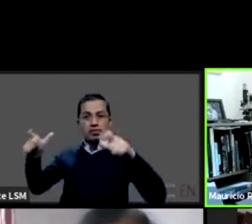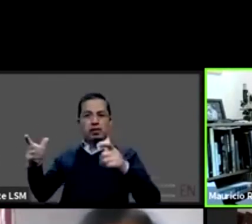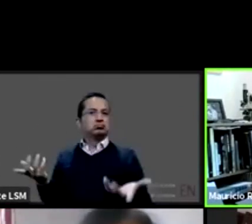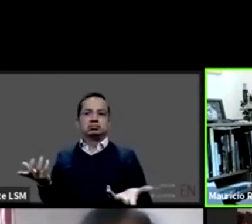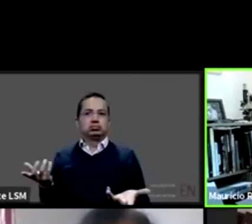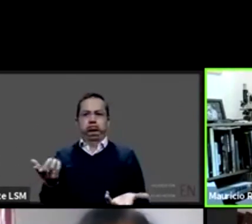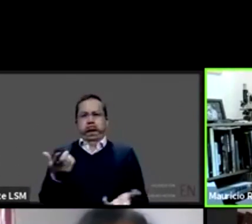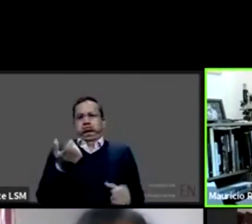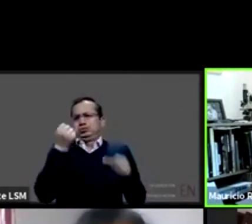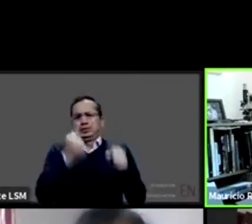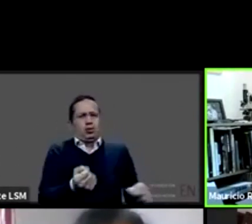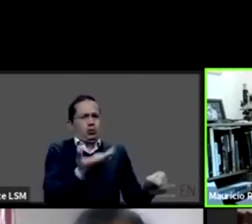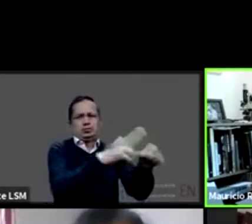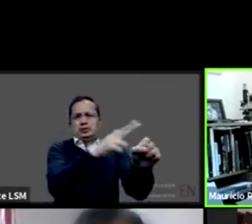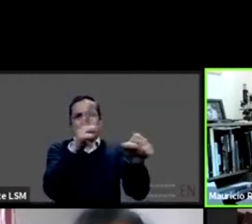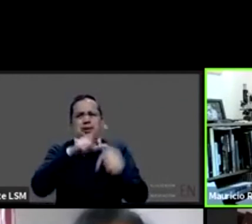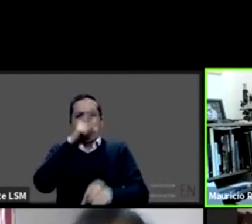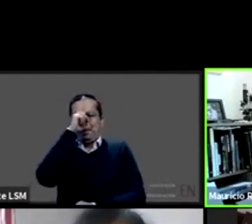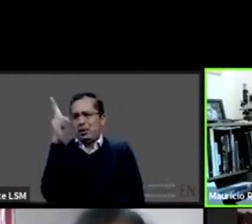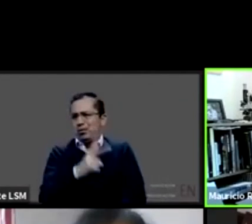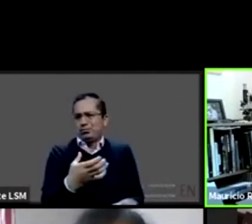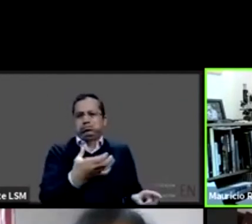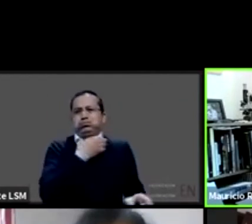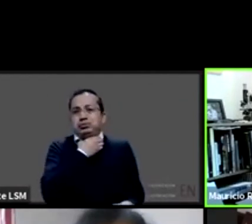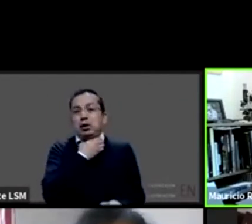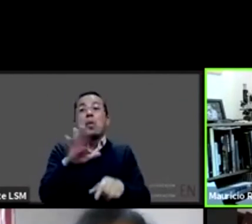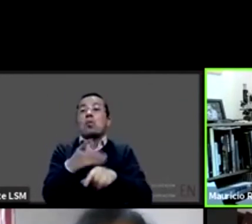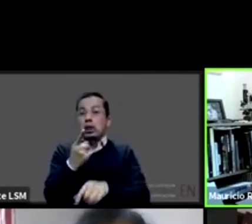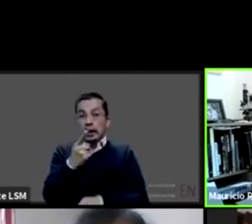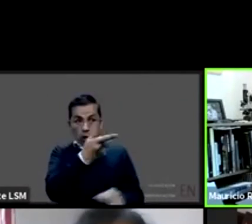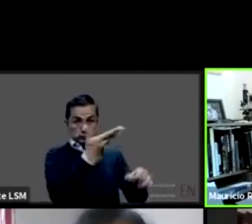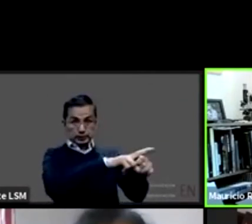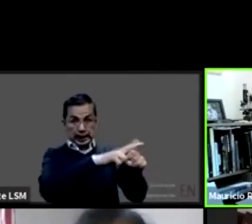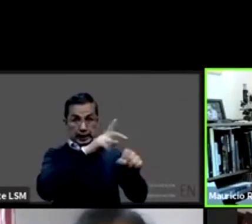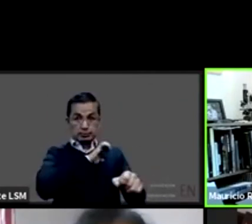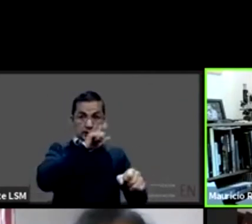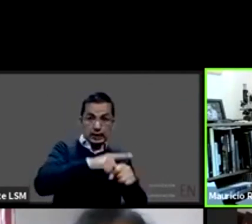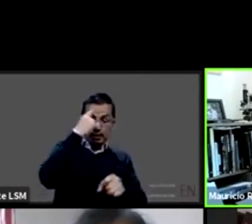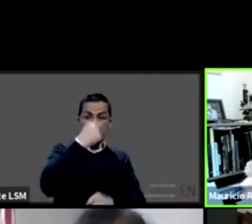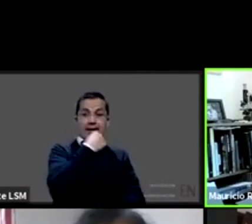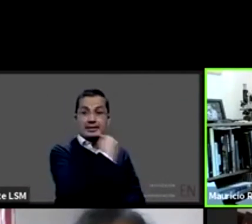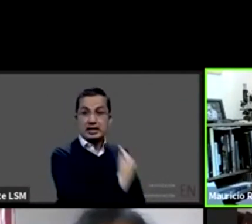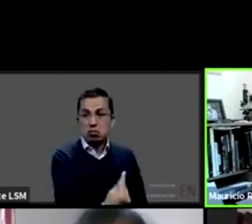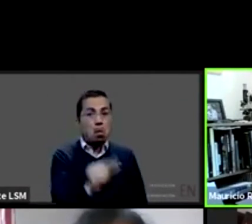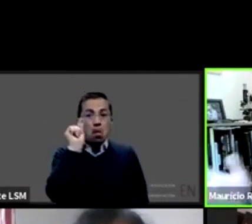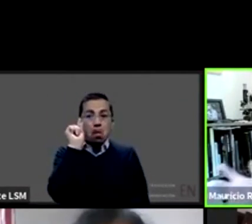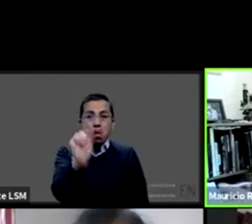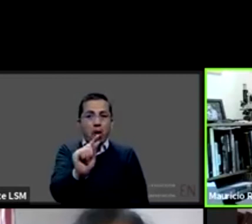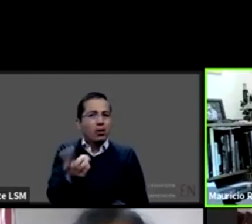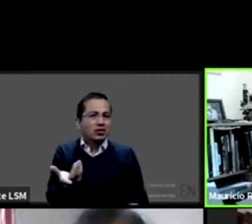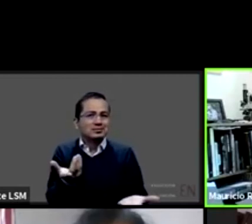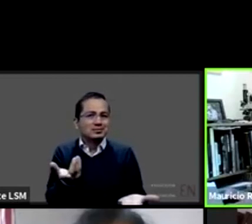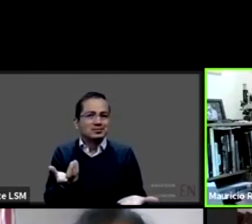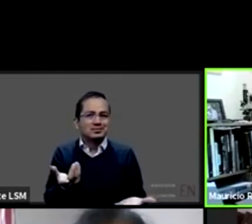infraestructura hospitalaria para infantes entonces pues creo que esto con eso trato de ilustrar un poco dónde